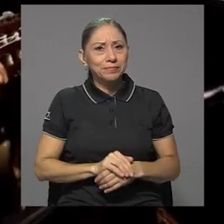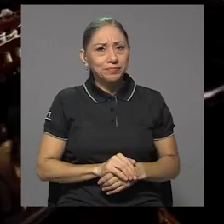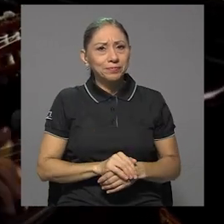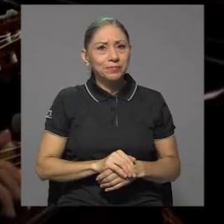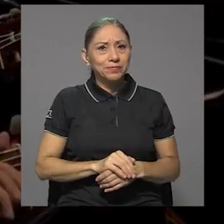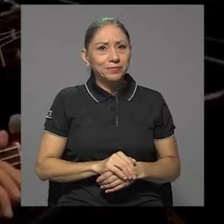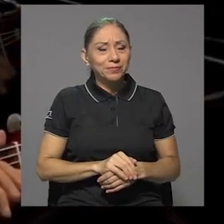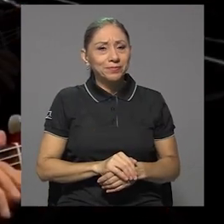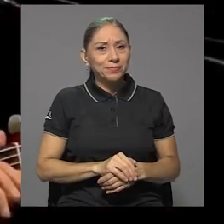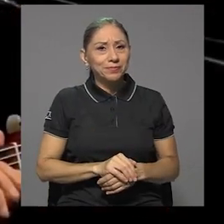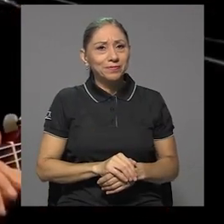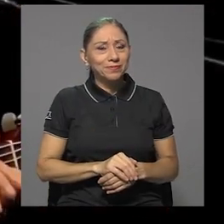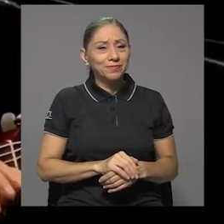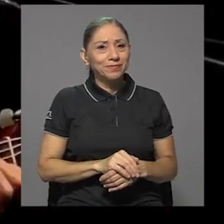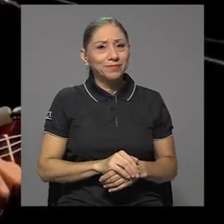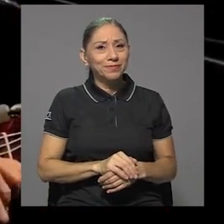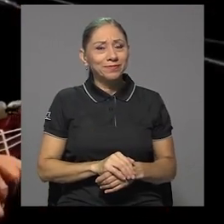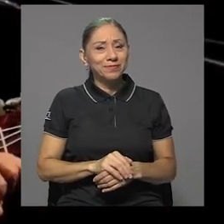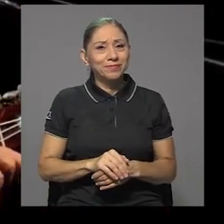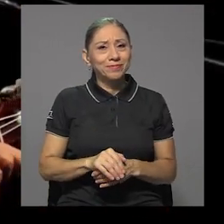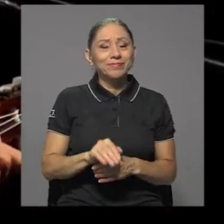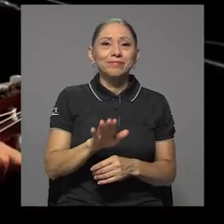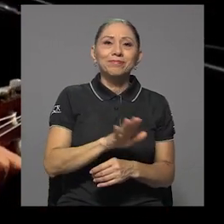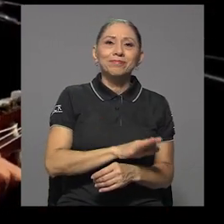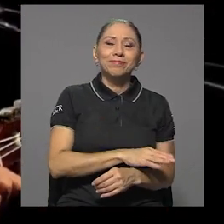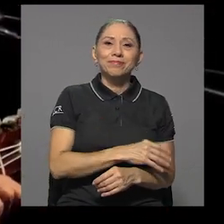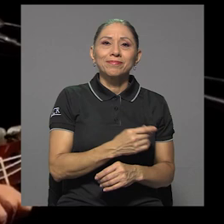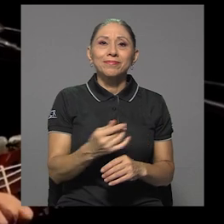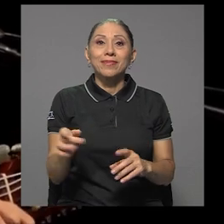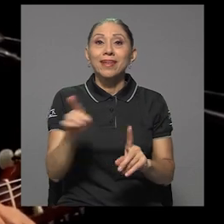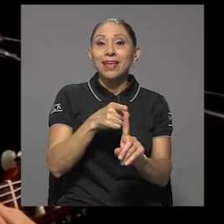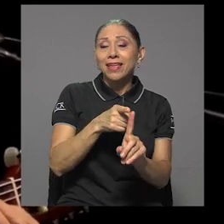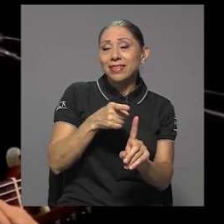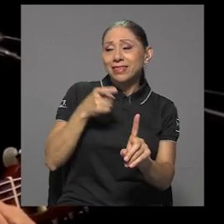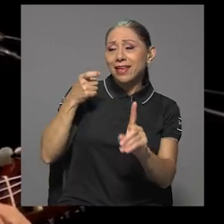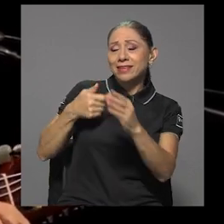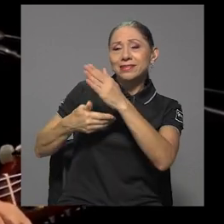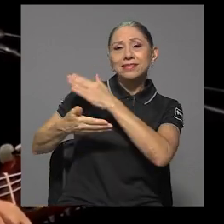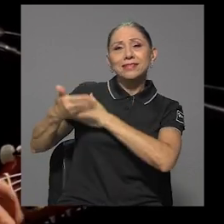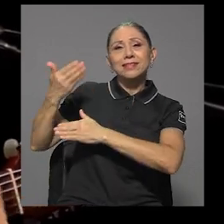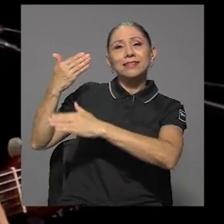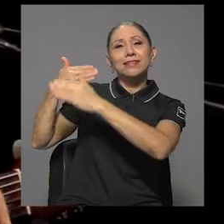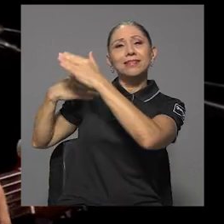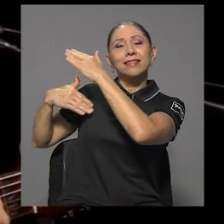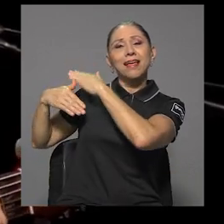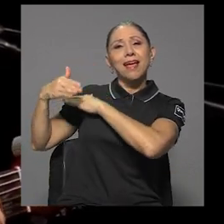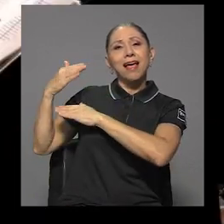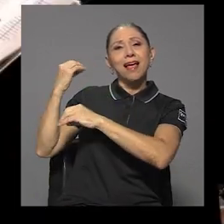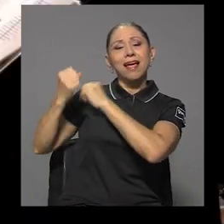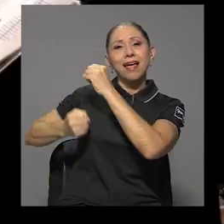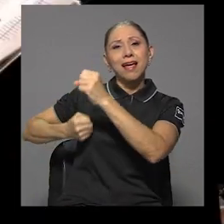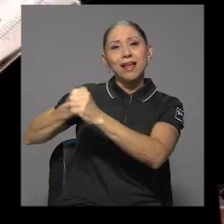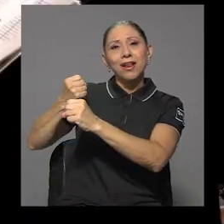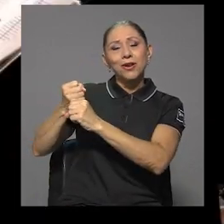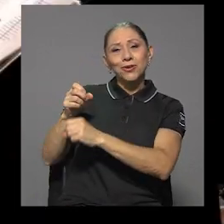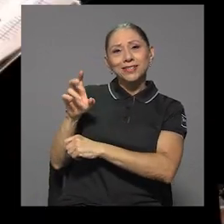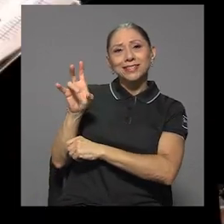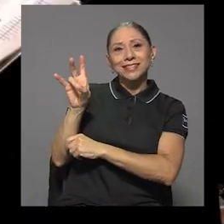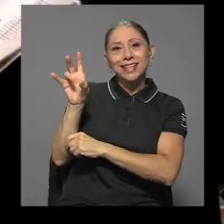Desde los 70, que te oí cantar,